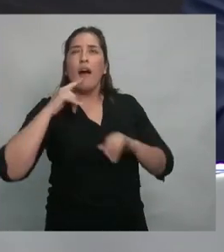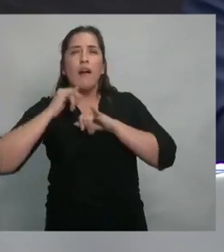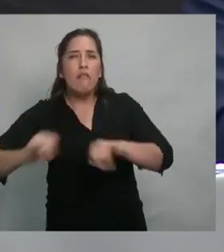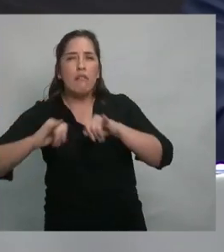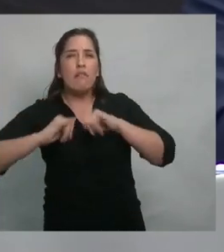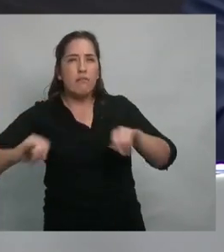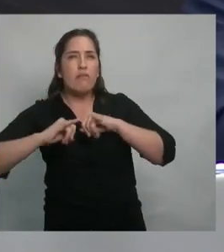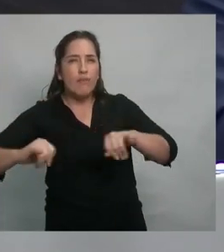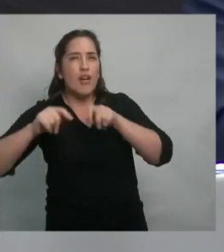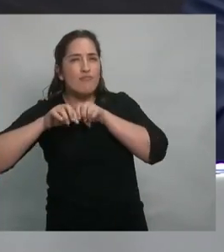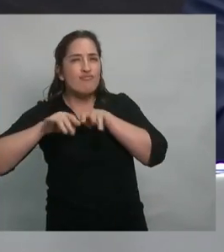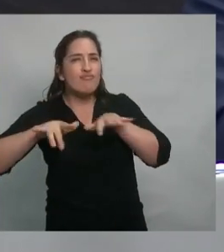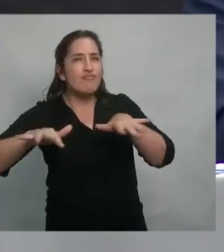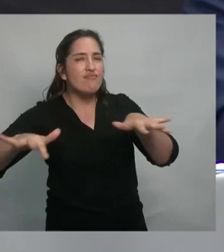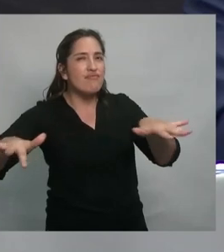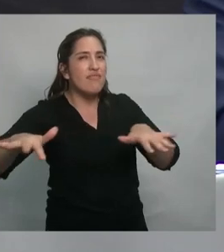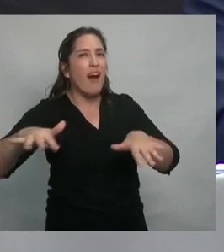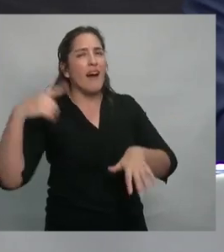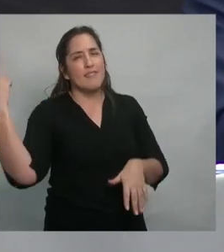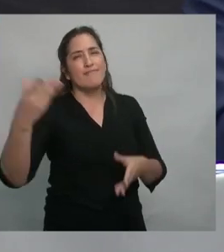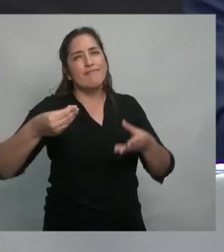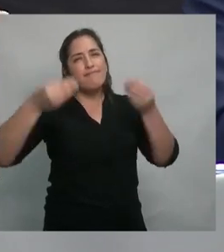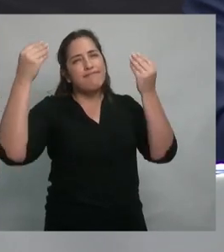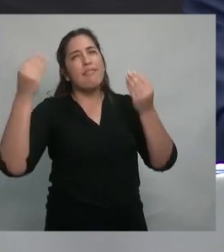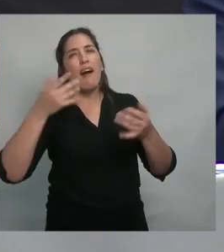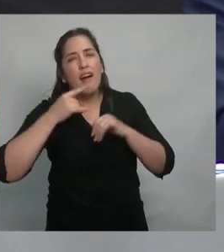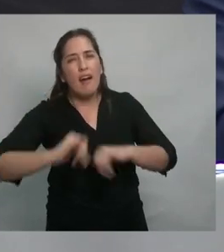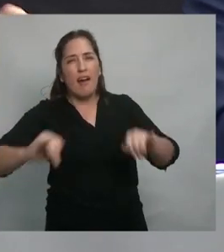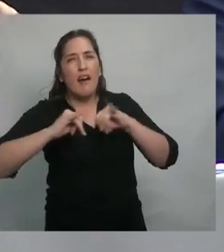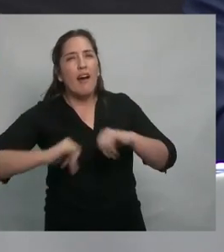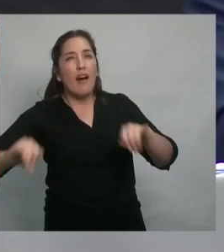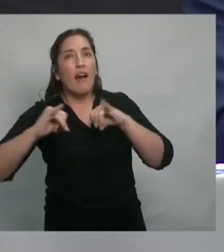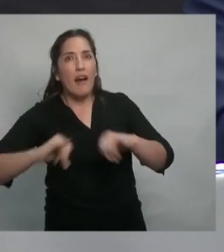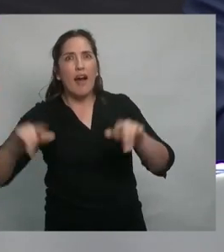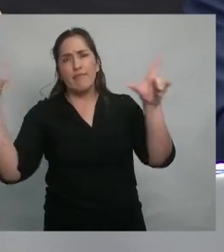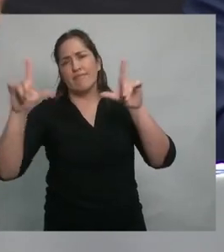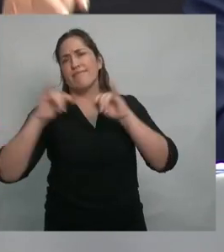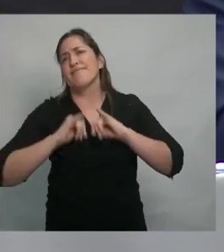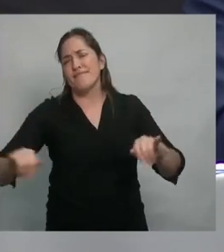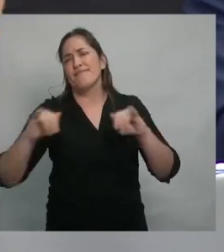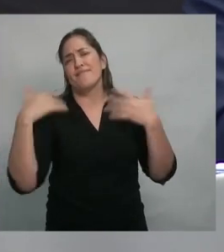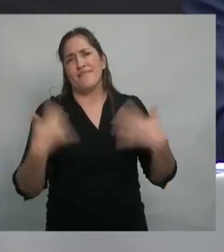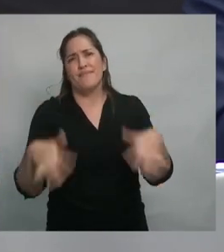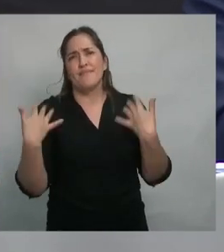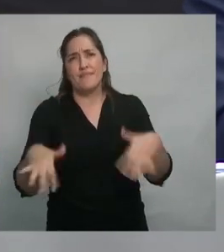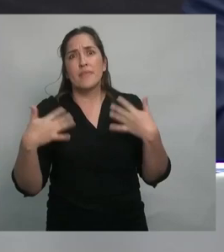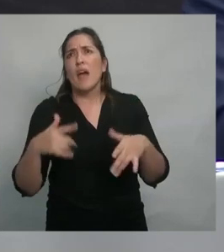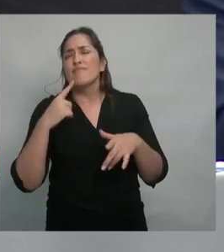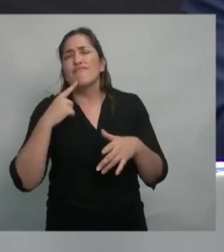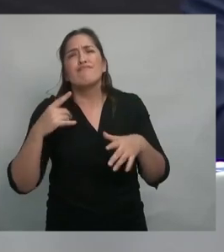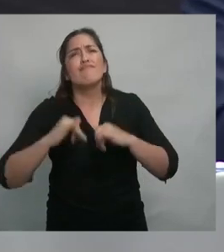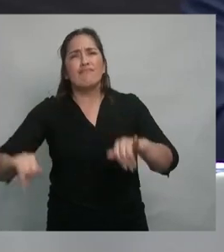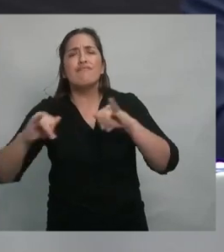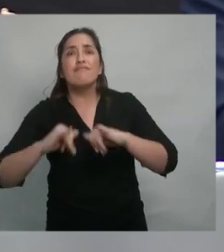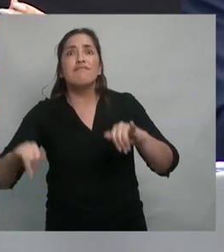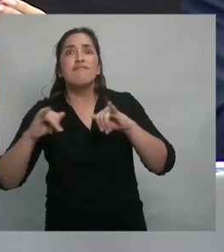recurrente, recurrente en medios de comunicación pero fundamentalmente recurrente